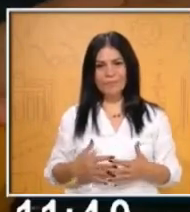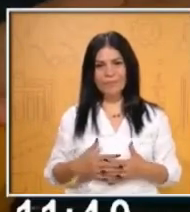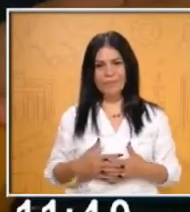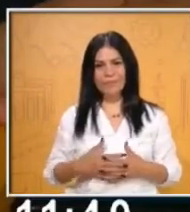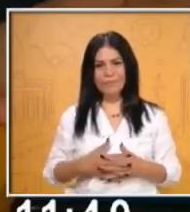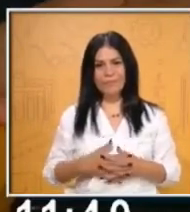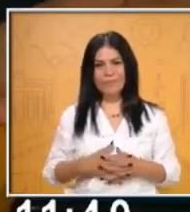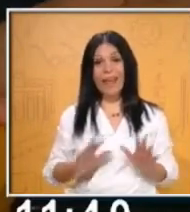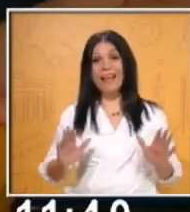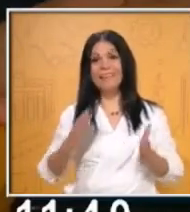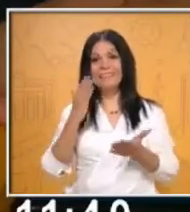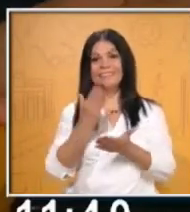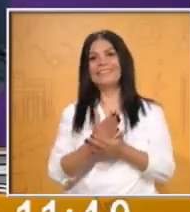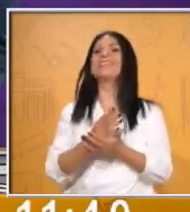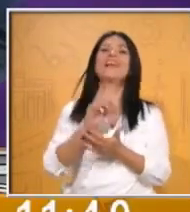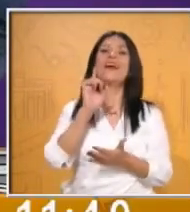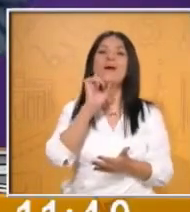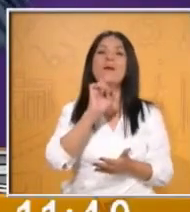Basta.